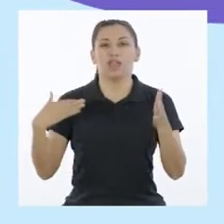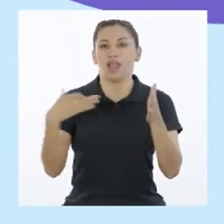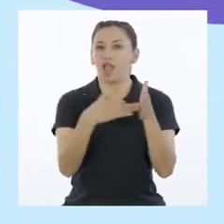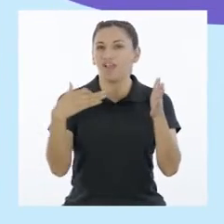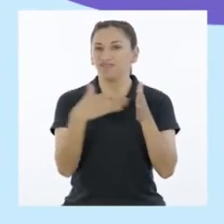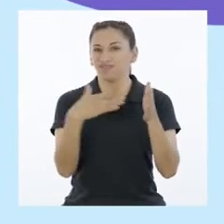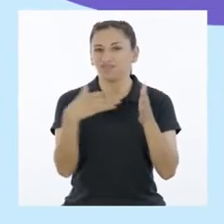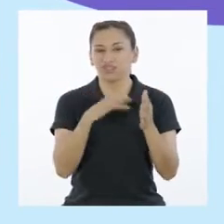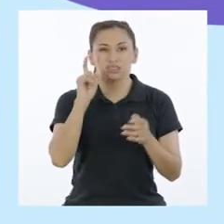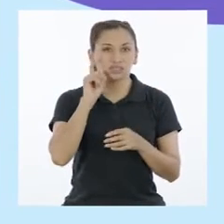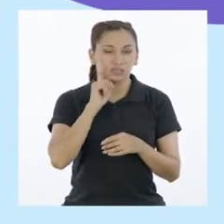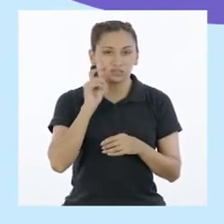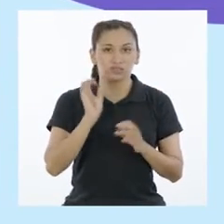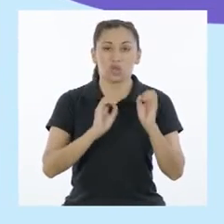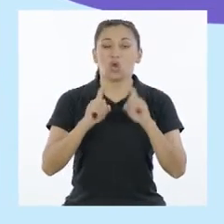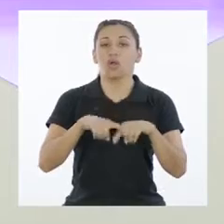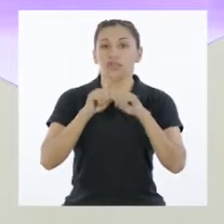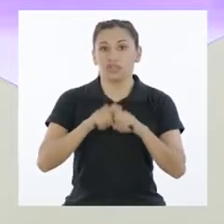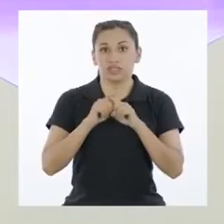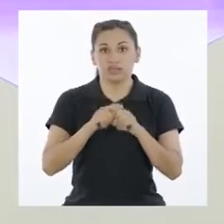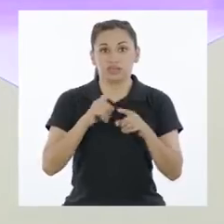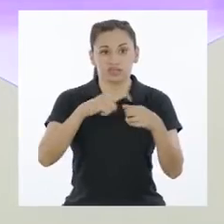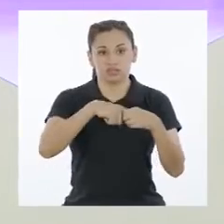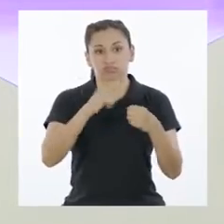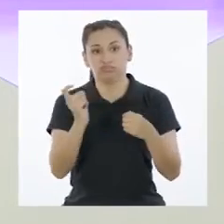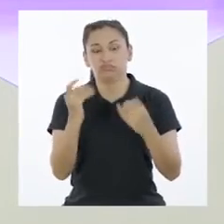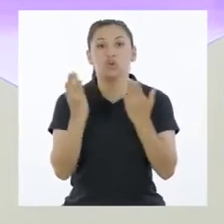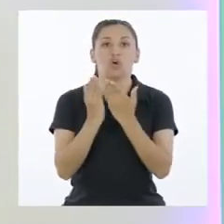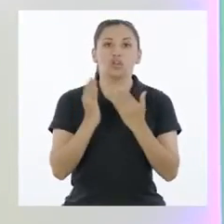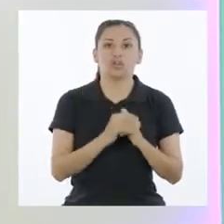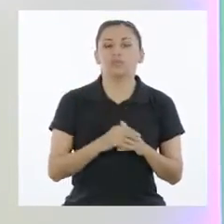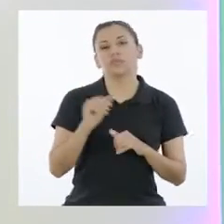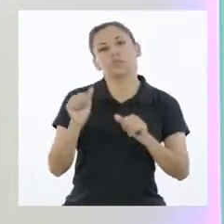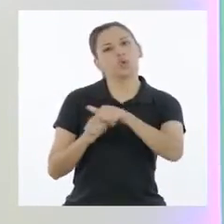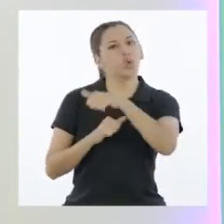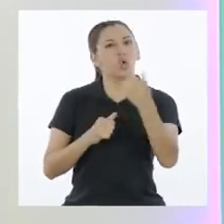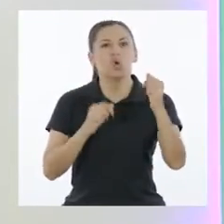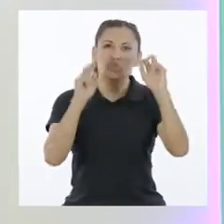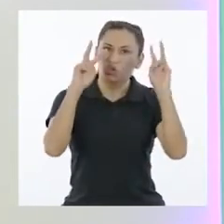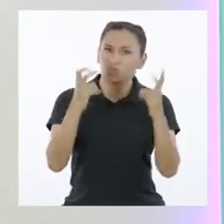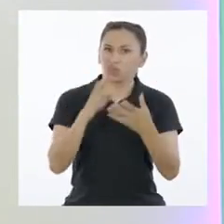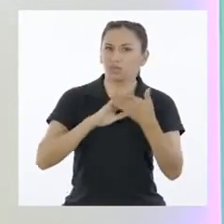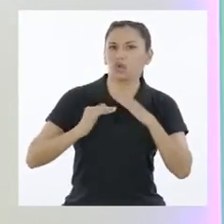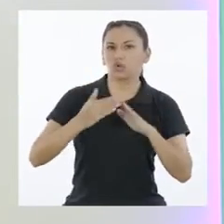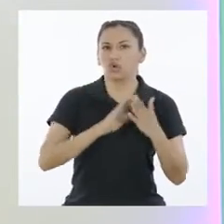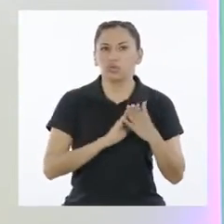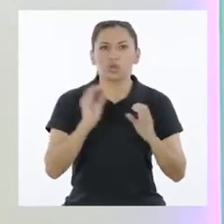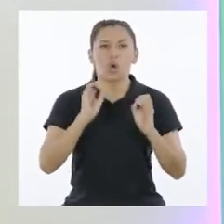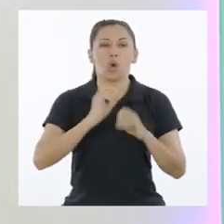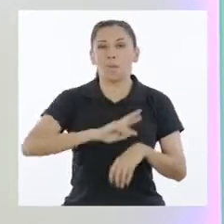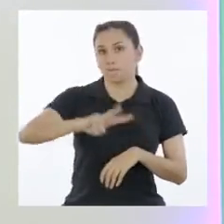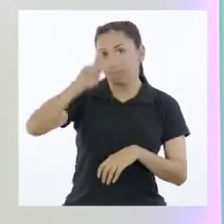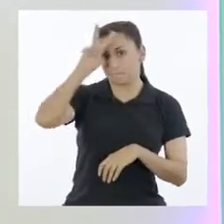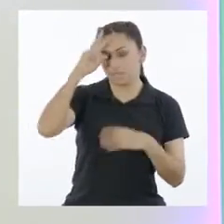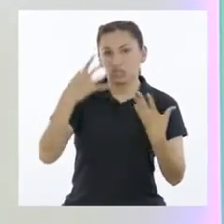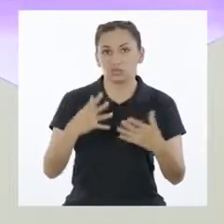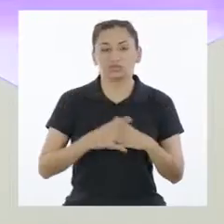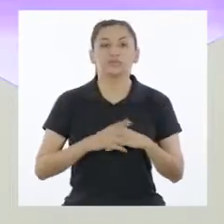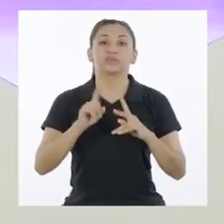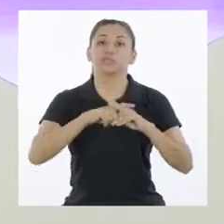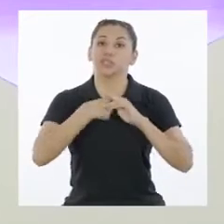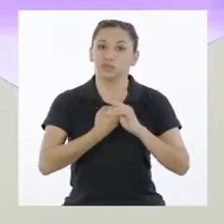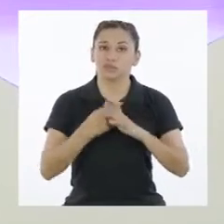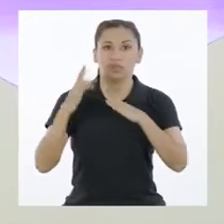El acoso sexual. O la deserción escolar. ¿Y qué asuntos públicos están relacionados con la comunidad o el país?